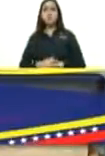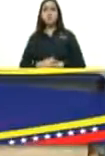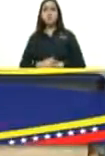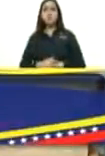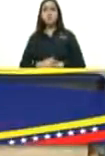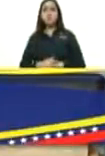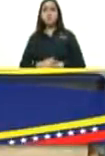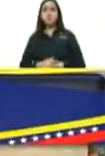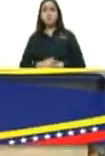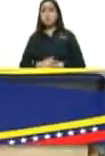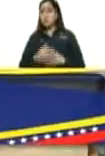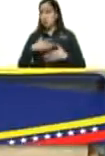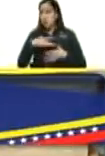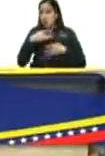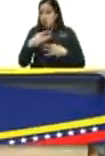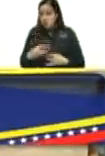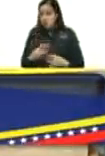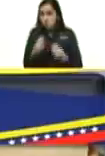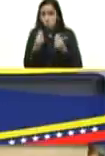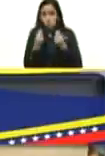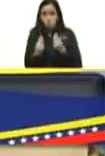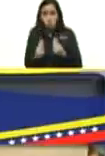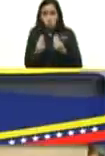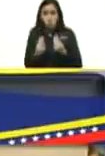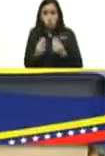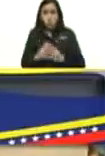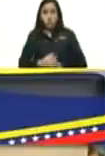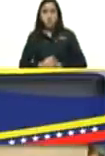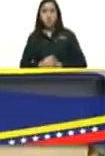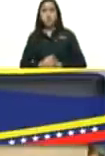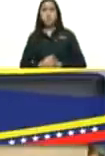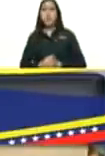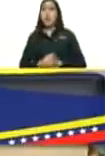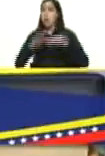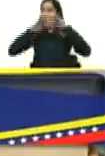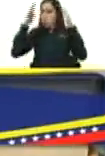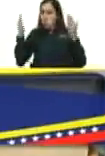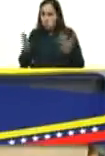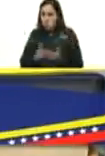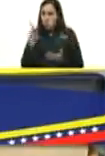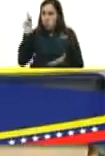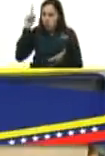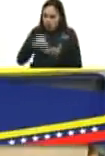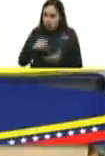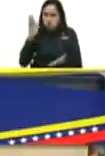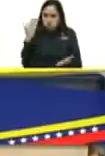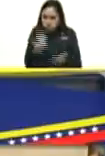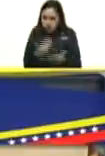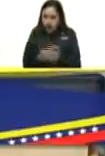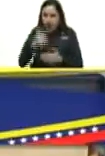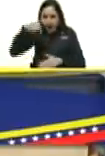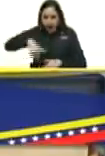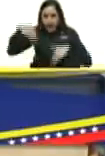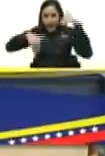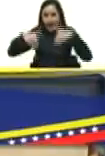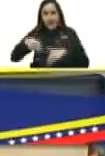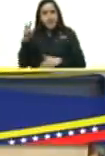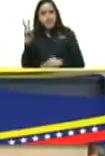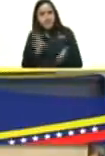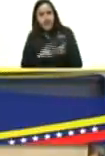es muy interesante esto que vengan del mundo a ver la verdad de un país